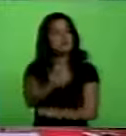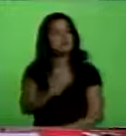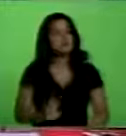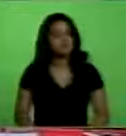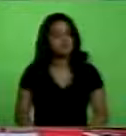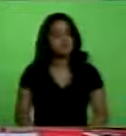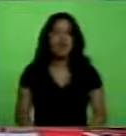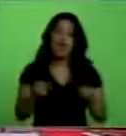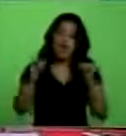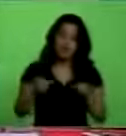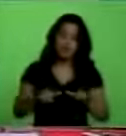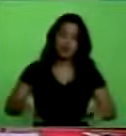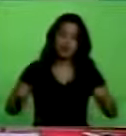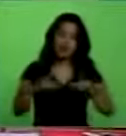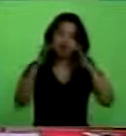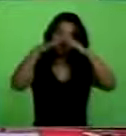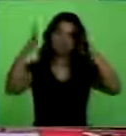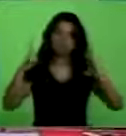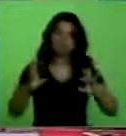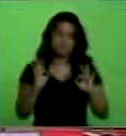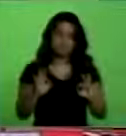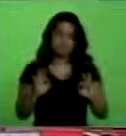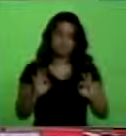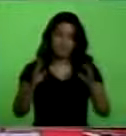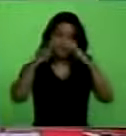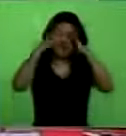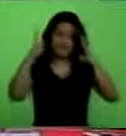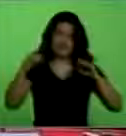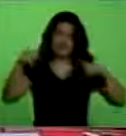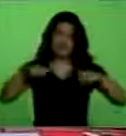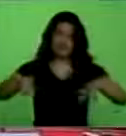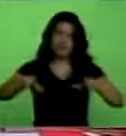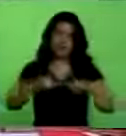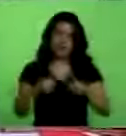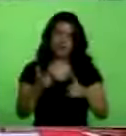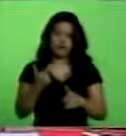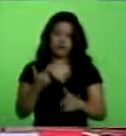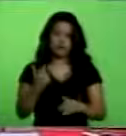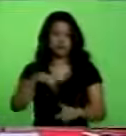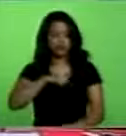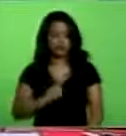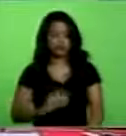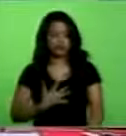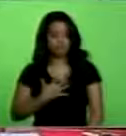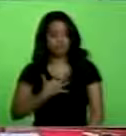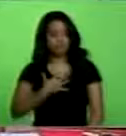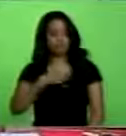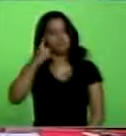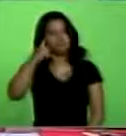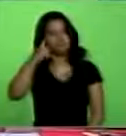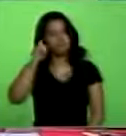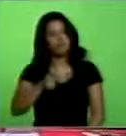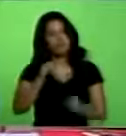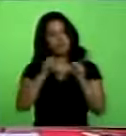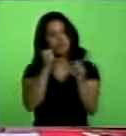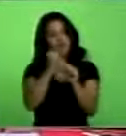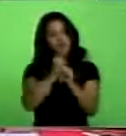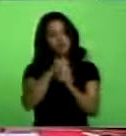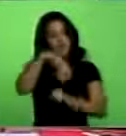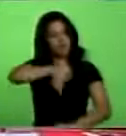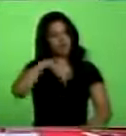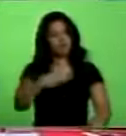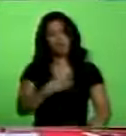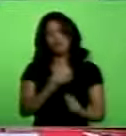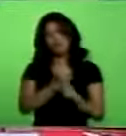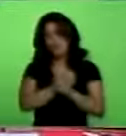desde este santuario, es donde nosotros podemos inspirarnos a seguir trabajando con el amor más